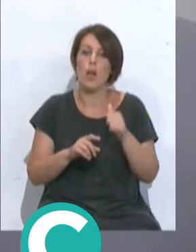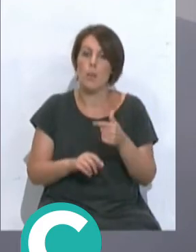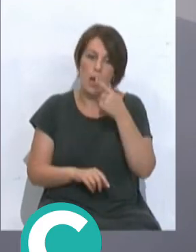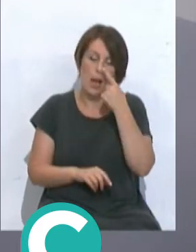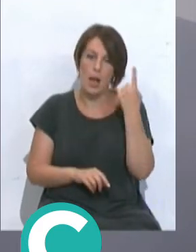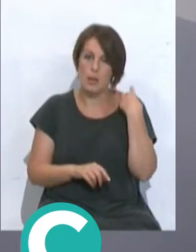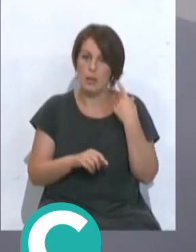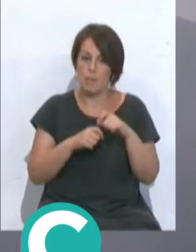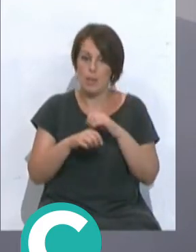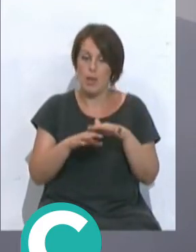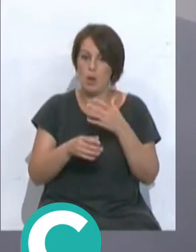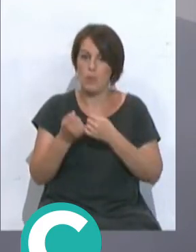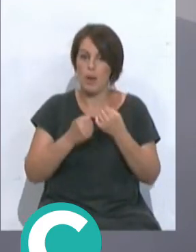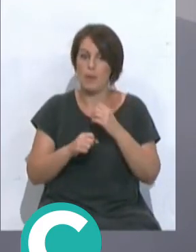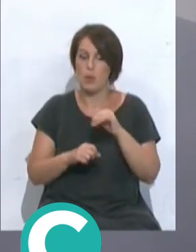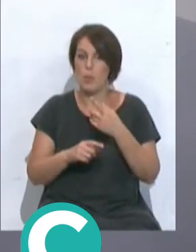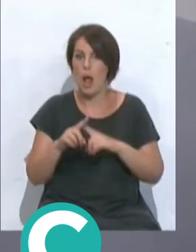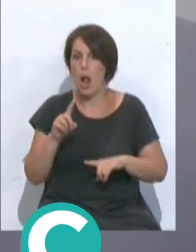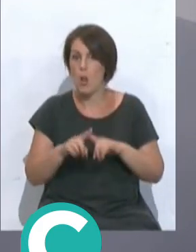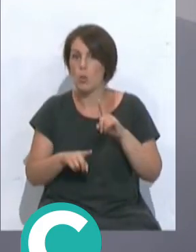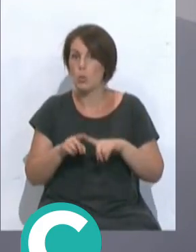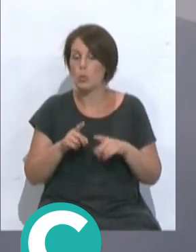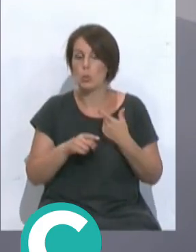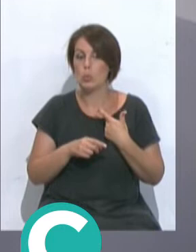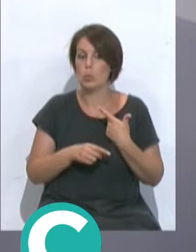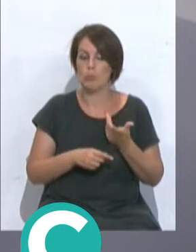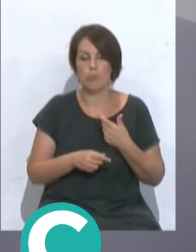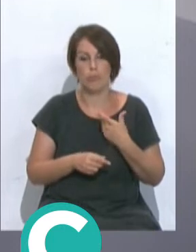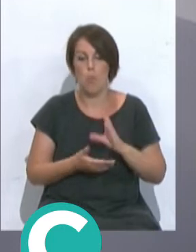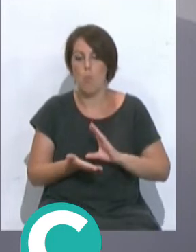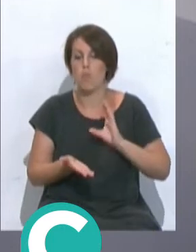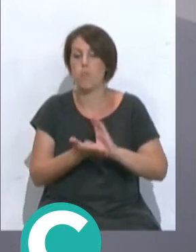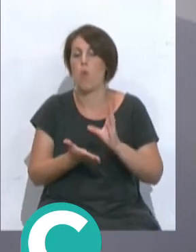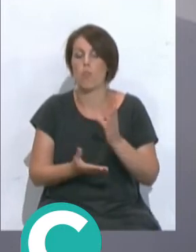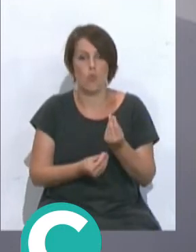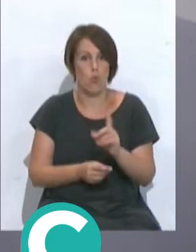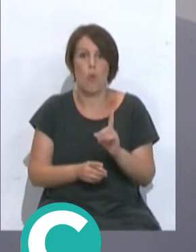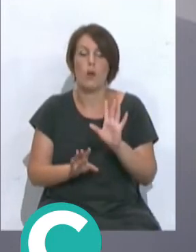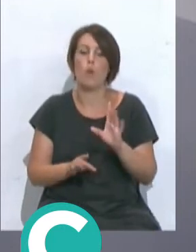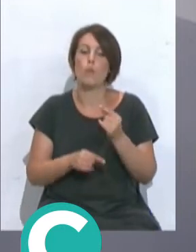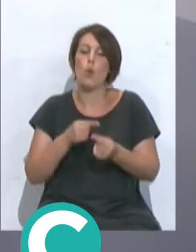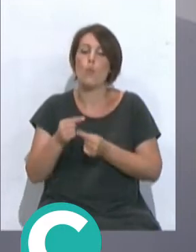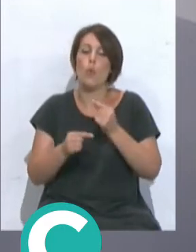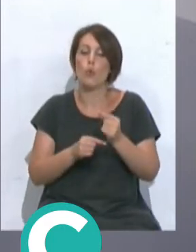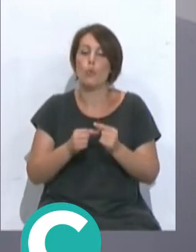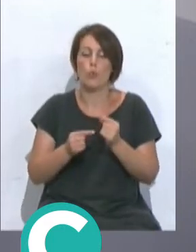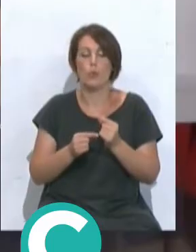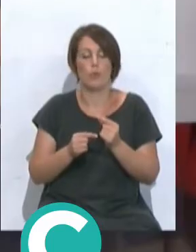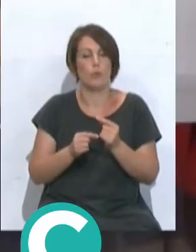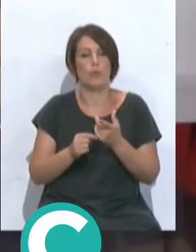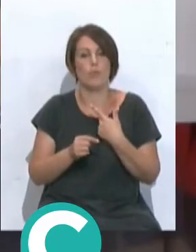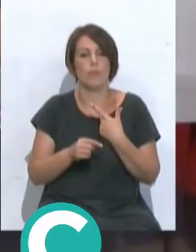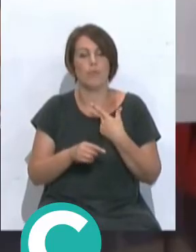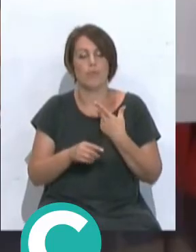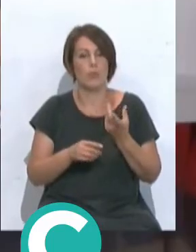de la pandemia, económicamente a algunos clubes no les permitió hacer grandes desembolsos, pero vemos como ahora poco a poco se va recuperando esa tendencia anterior. Sí,